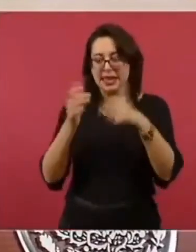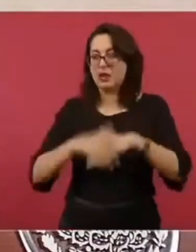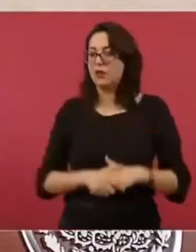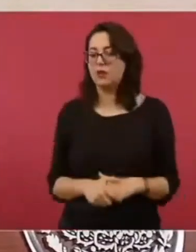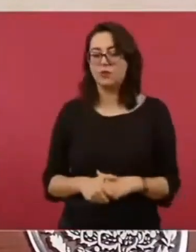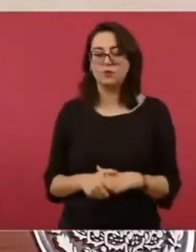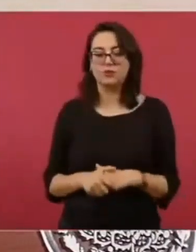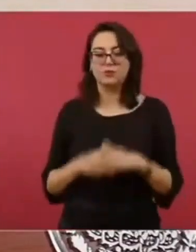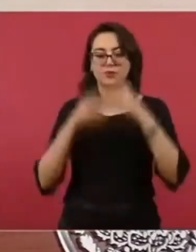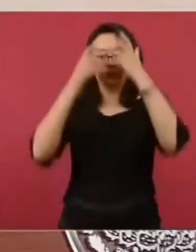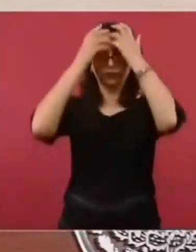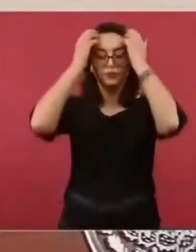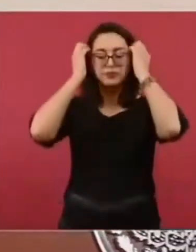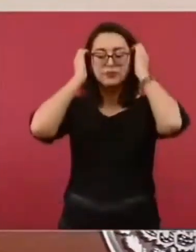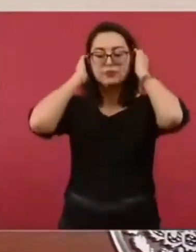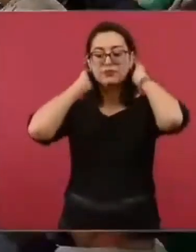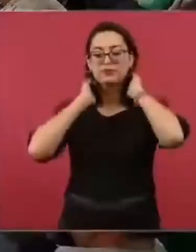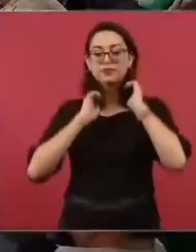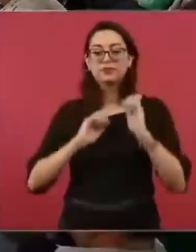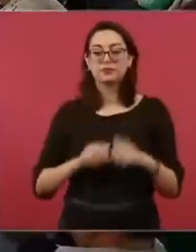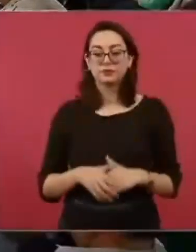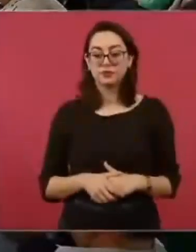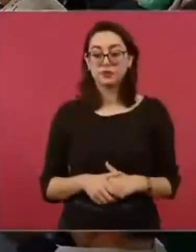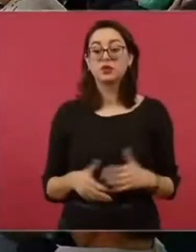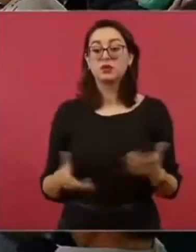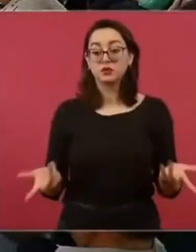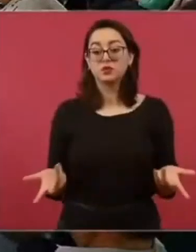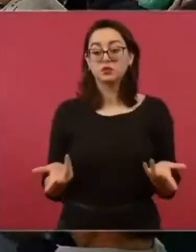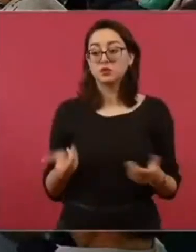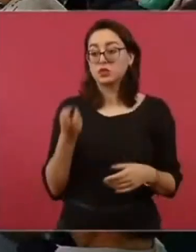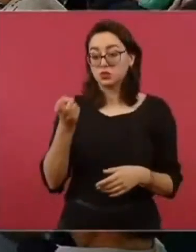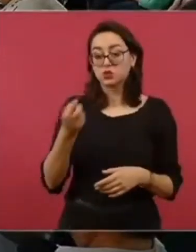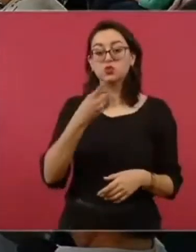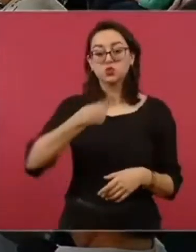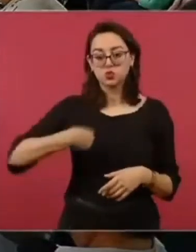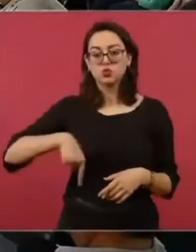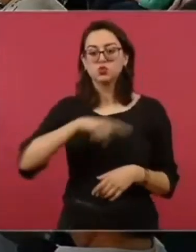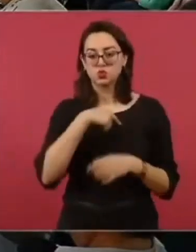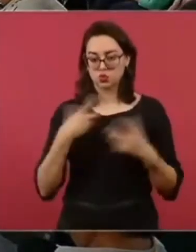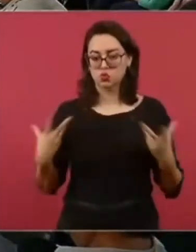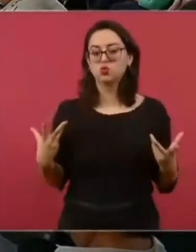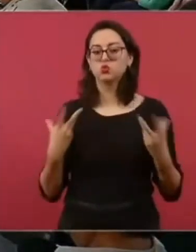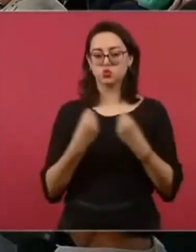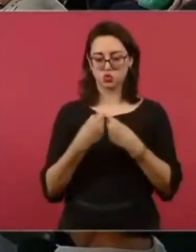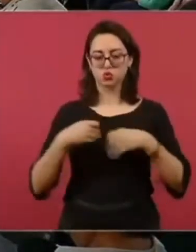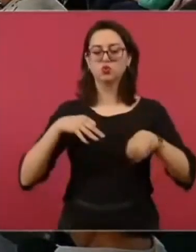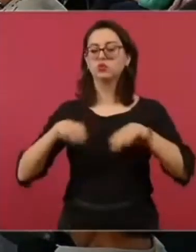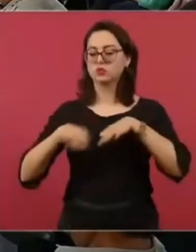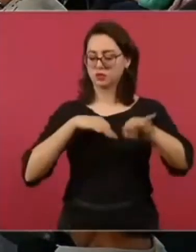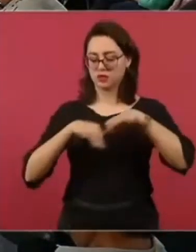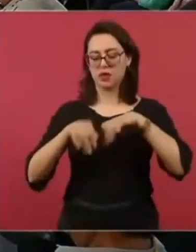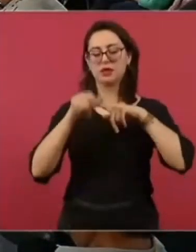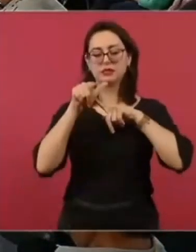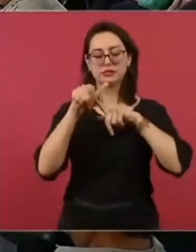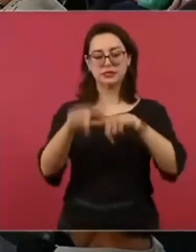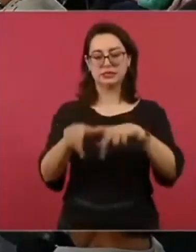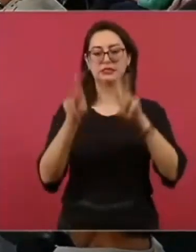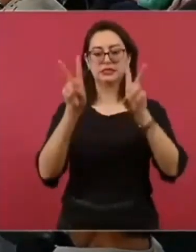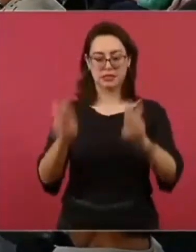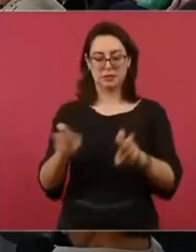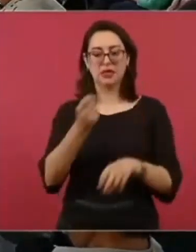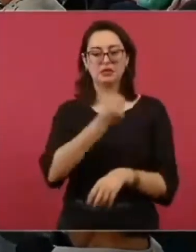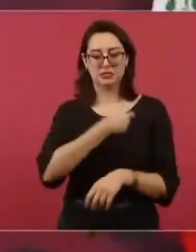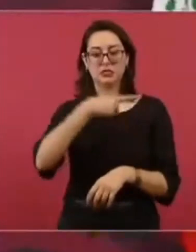Entonces, regresando a tu planteamiento, sí, vamos a seguir trabajando en el tema de seguridad. Estamos